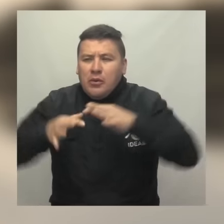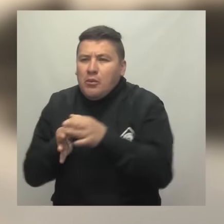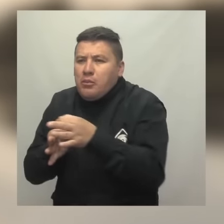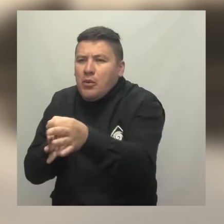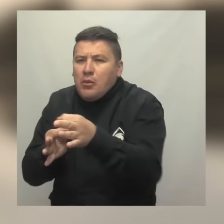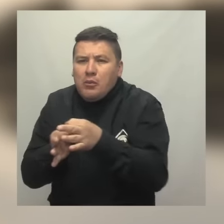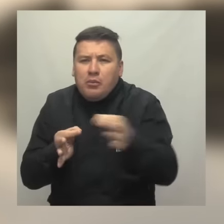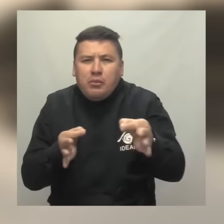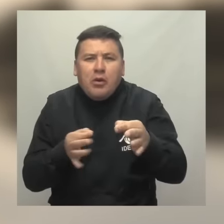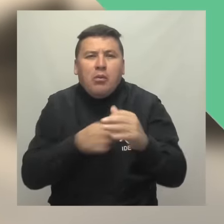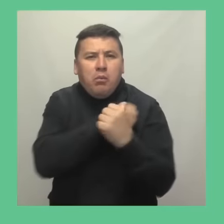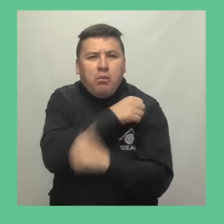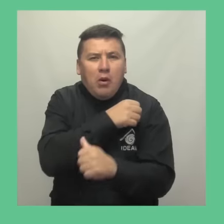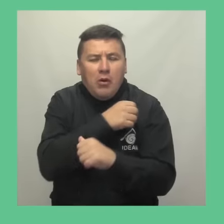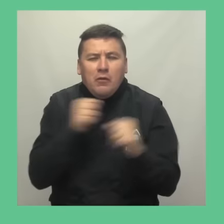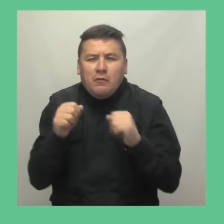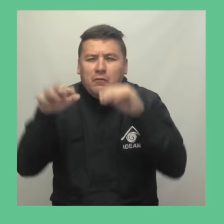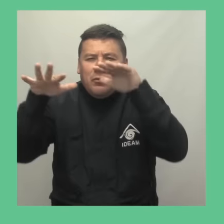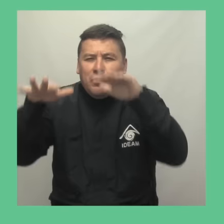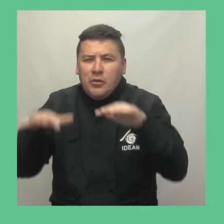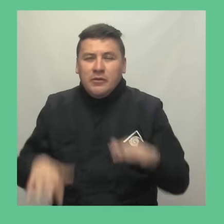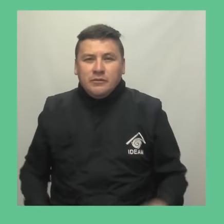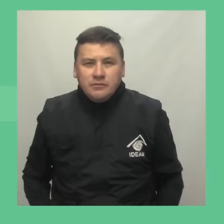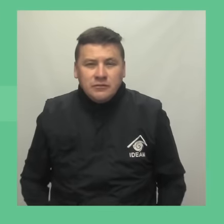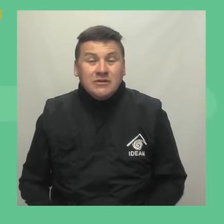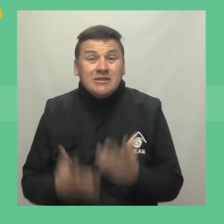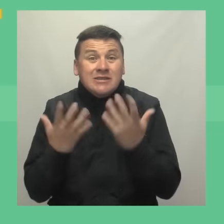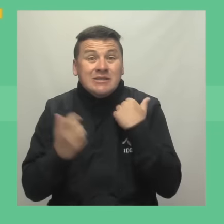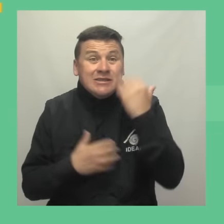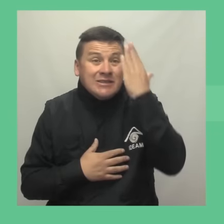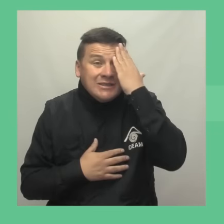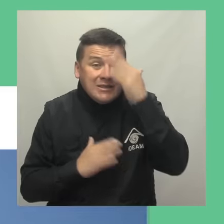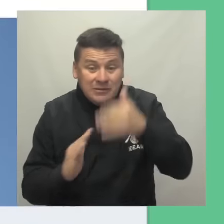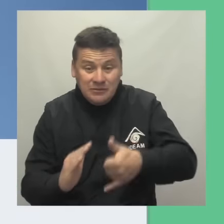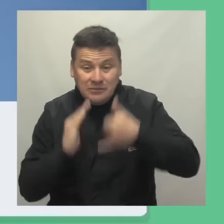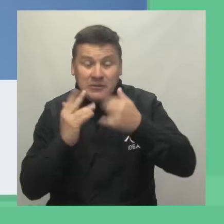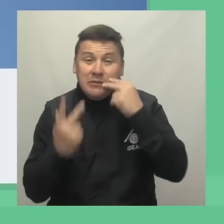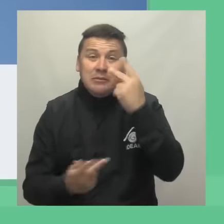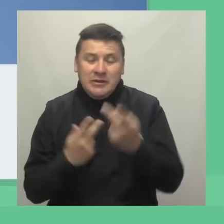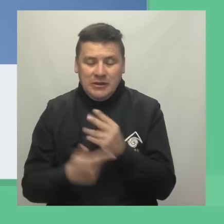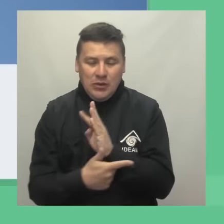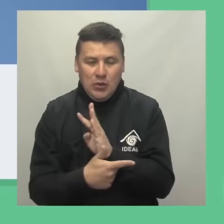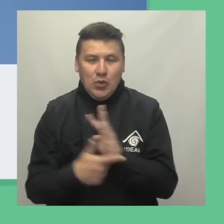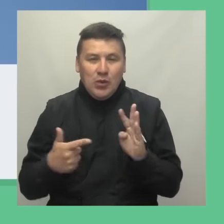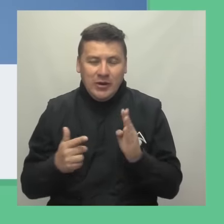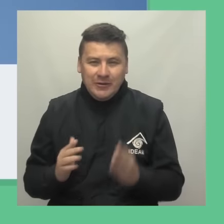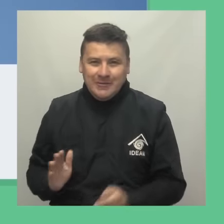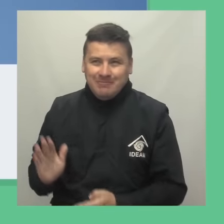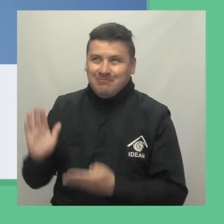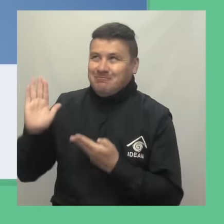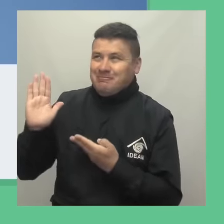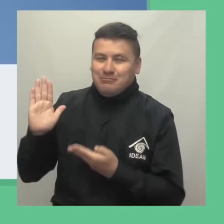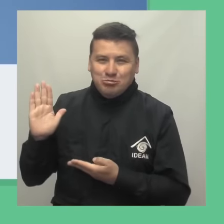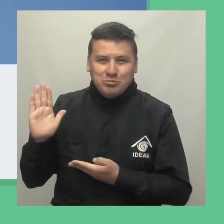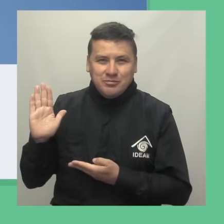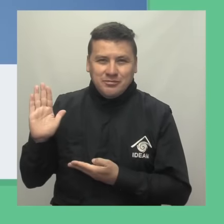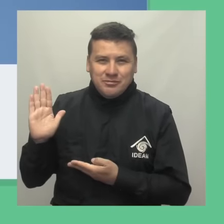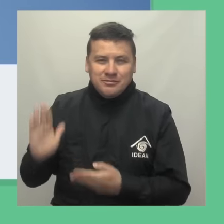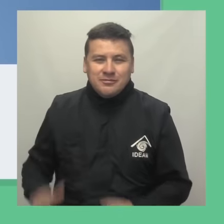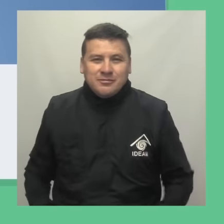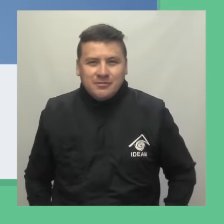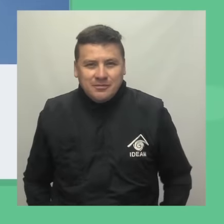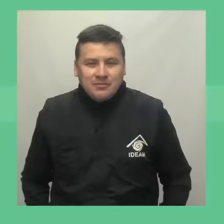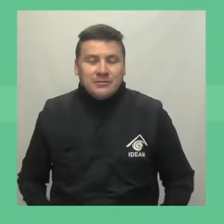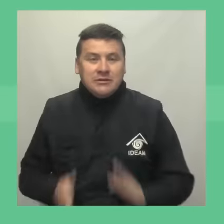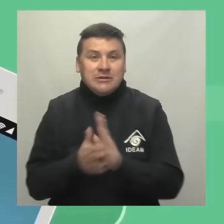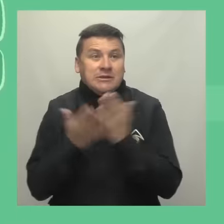en la región cundiboyacense. Para mayor información sobre el pronóstico del tiempo, visítenos en www.ideam.gov